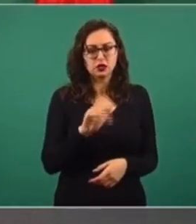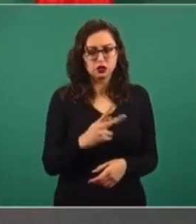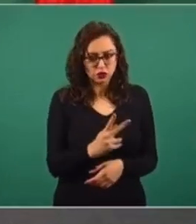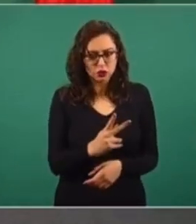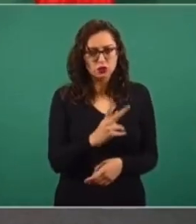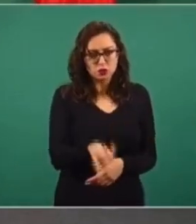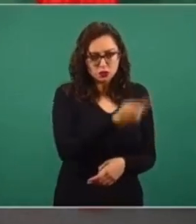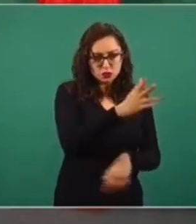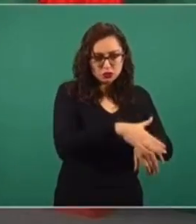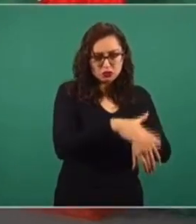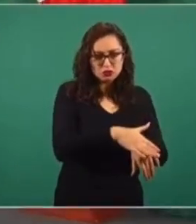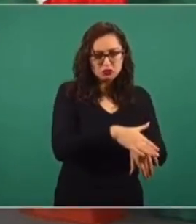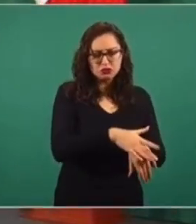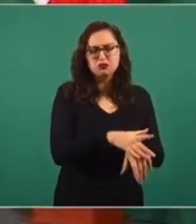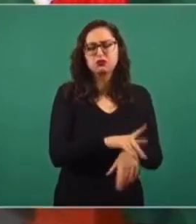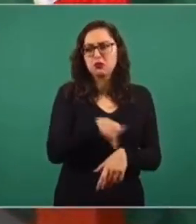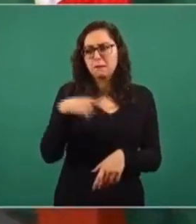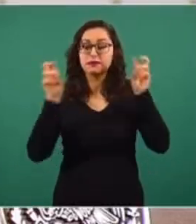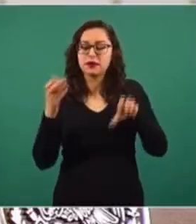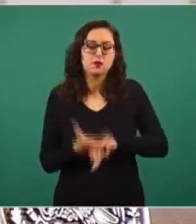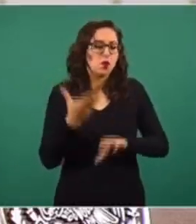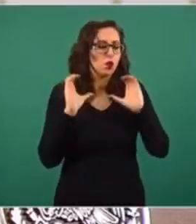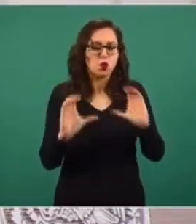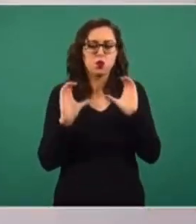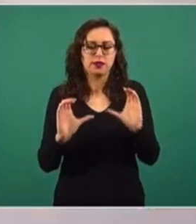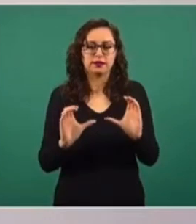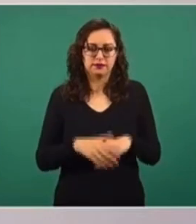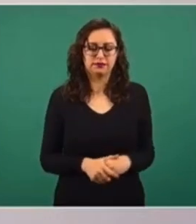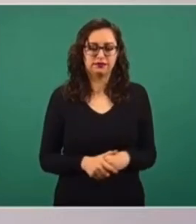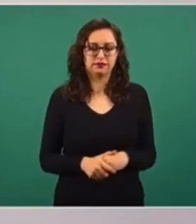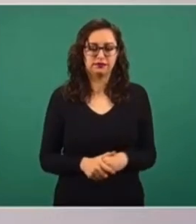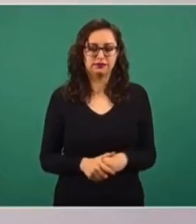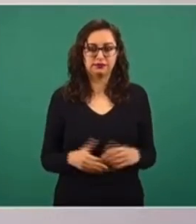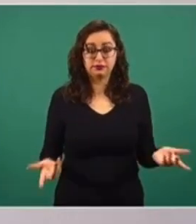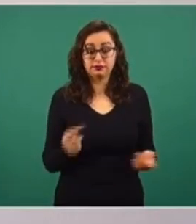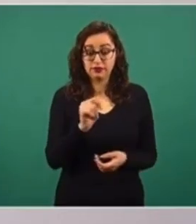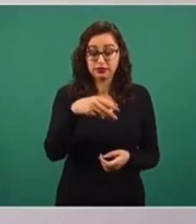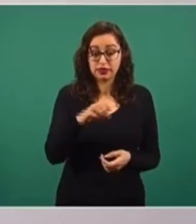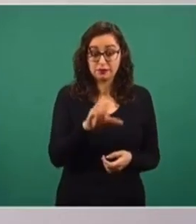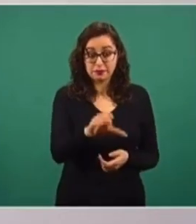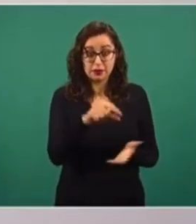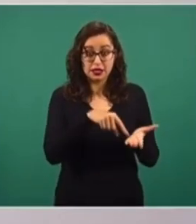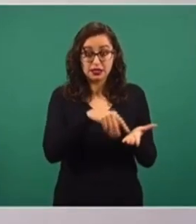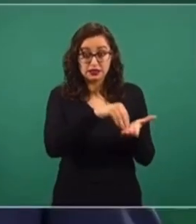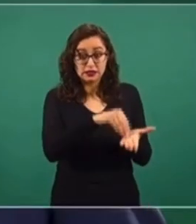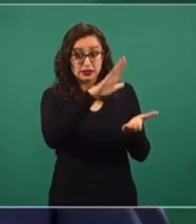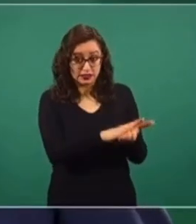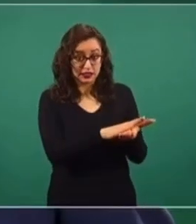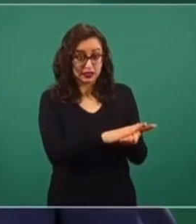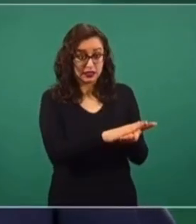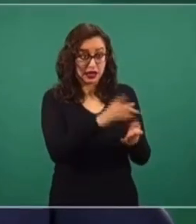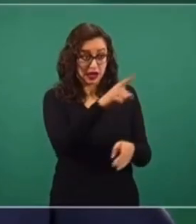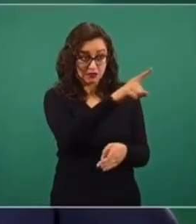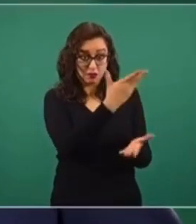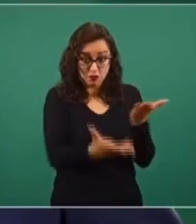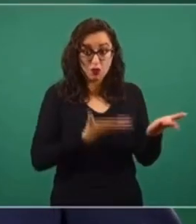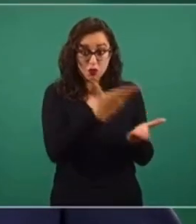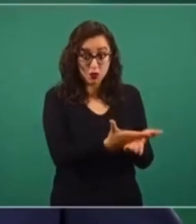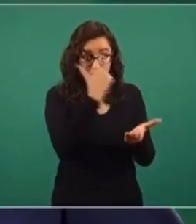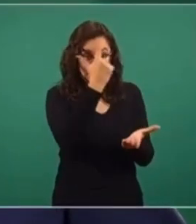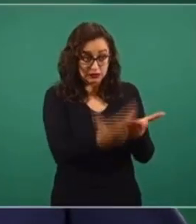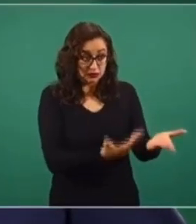estuvo de acuerdo en nuestra propuesta. Es más, nosotros no íbamos a aceptar el tratado. Así que daba el capítulo como originalmente